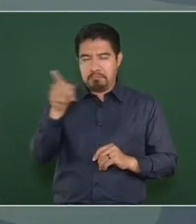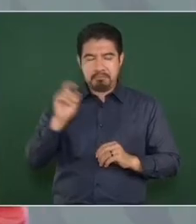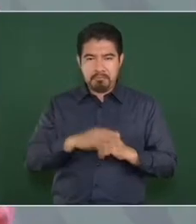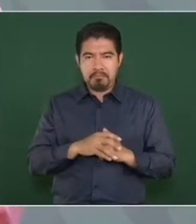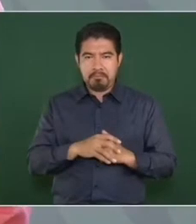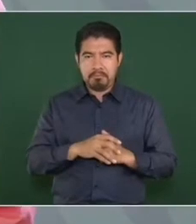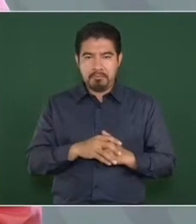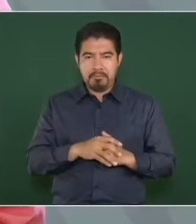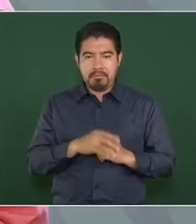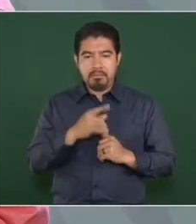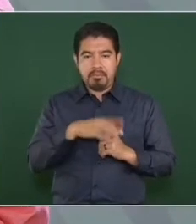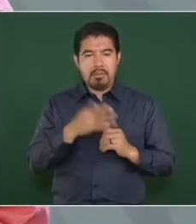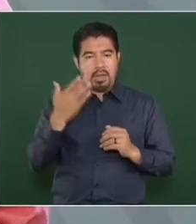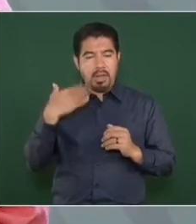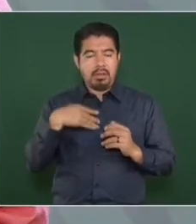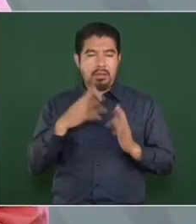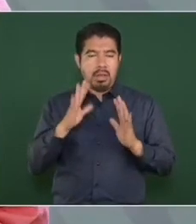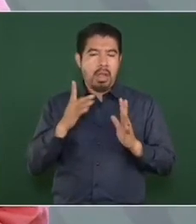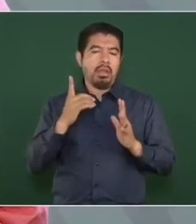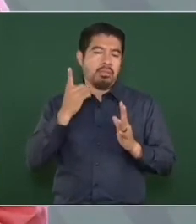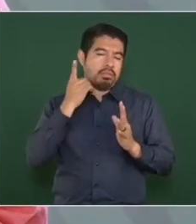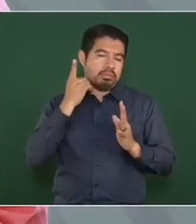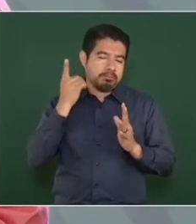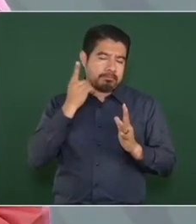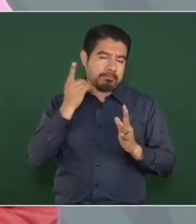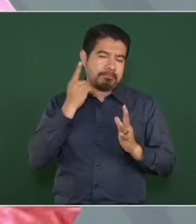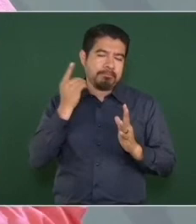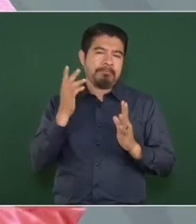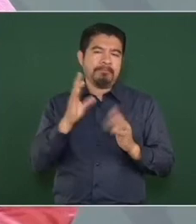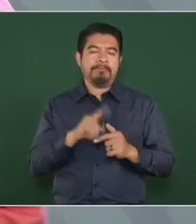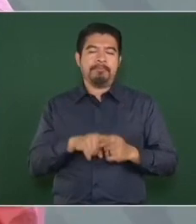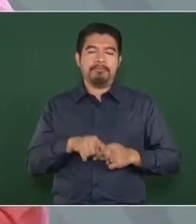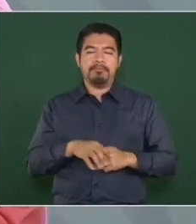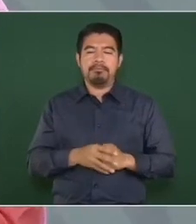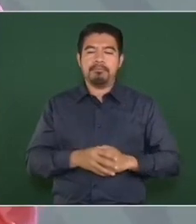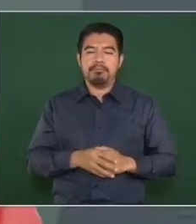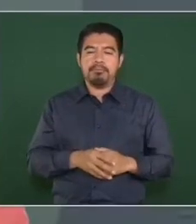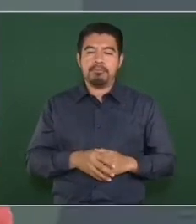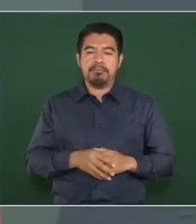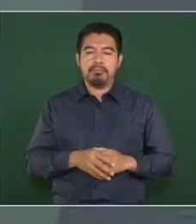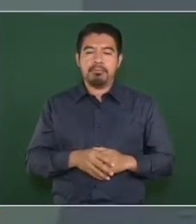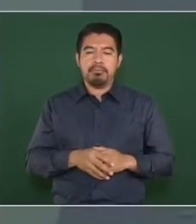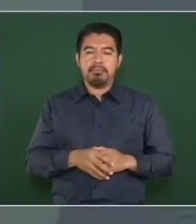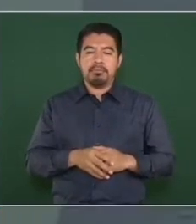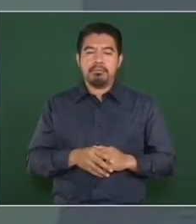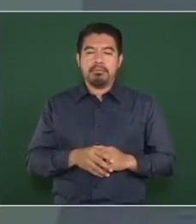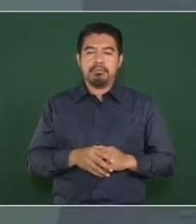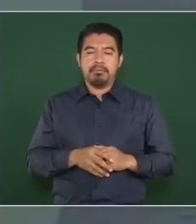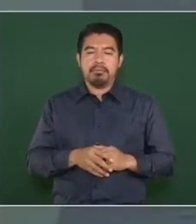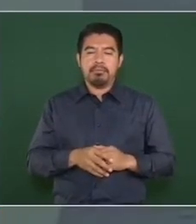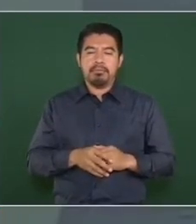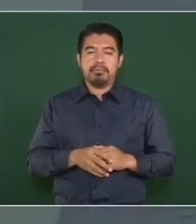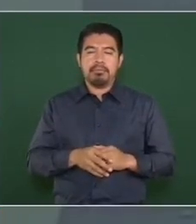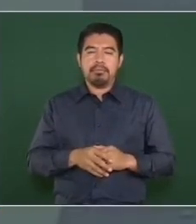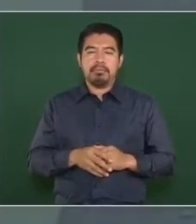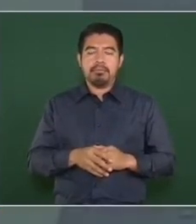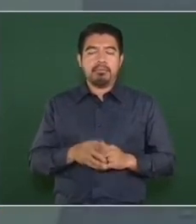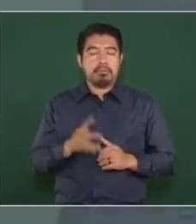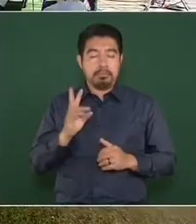ha sido legislador, ha estado